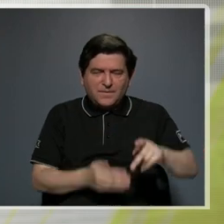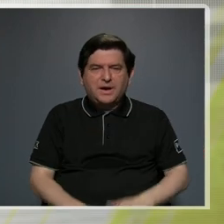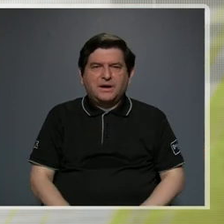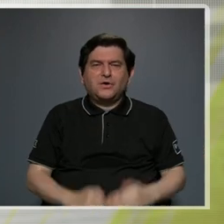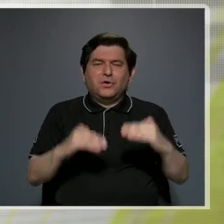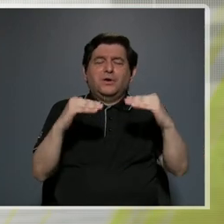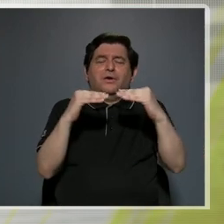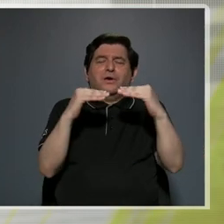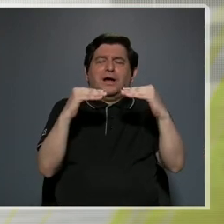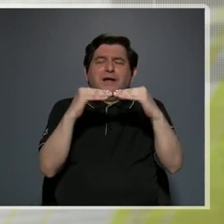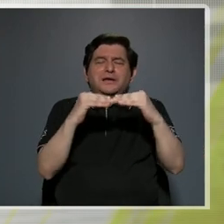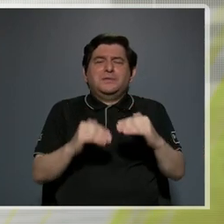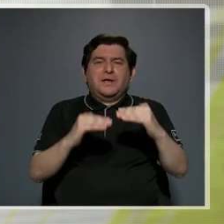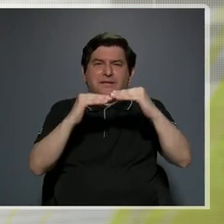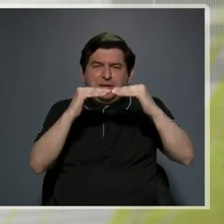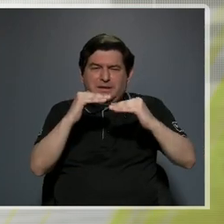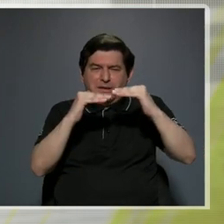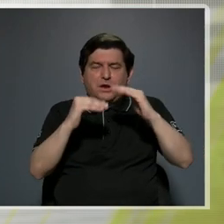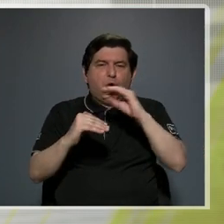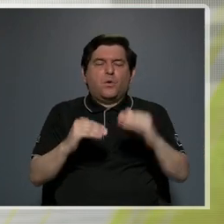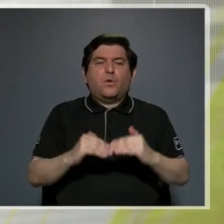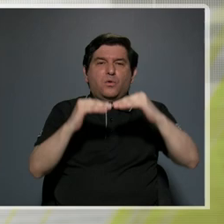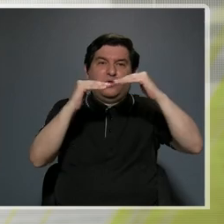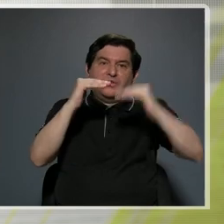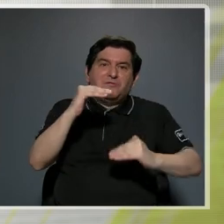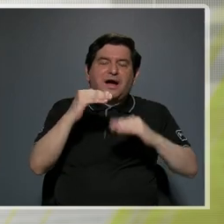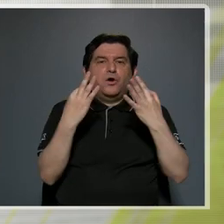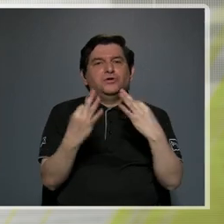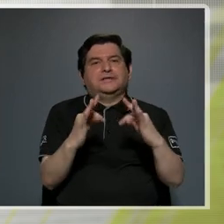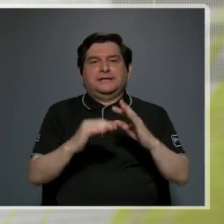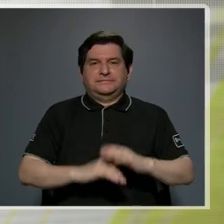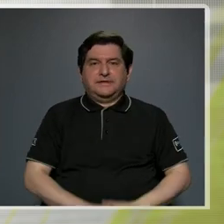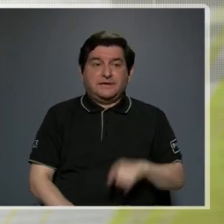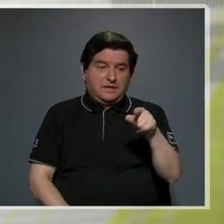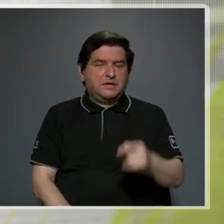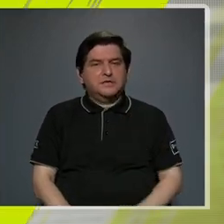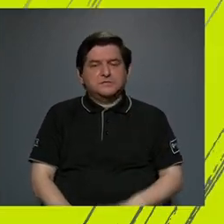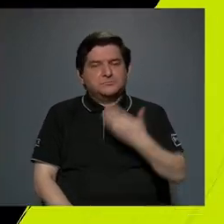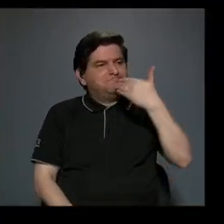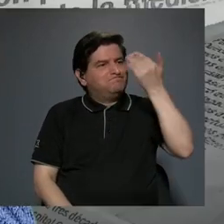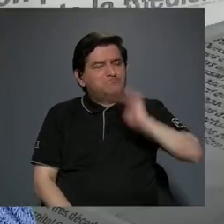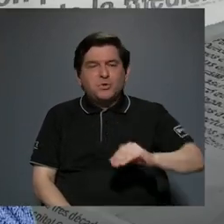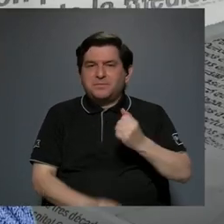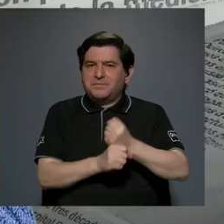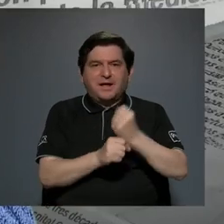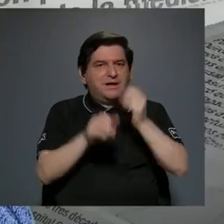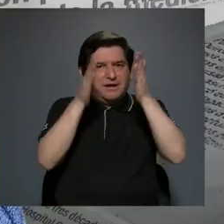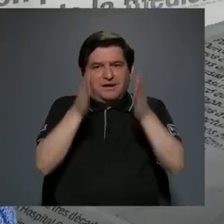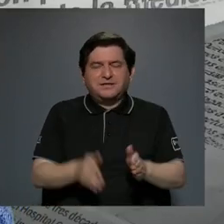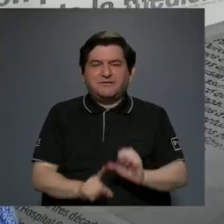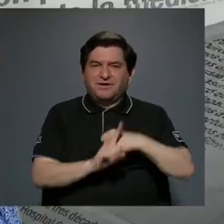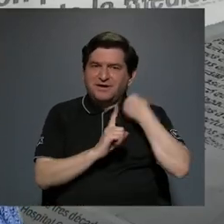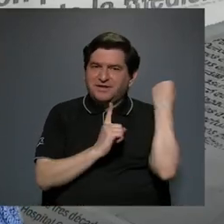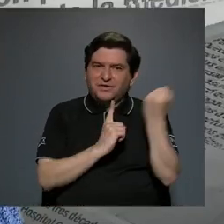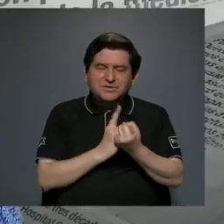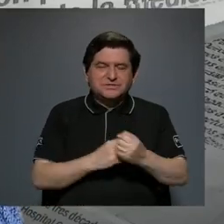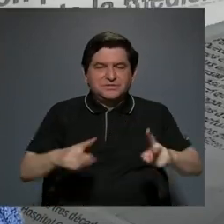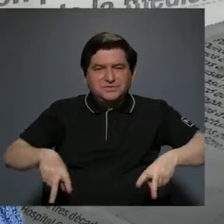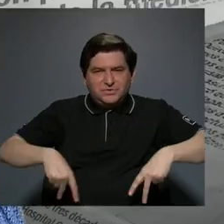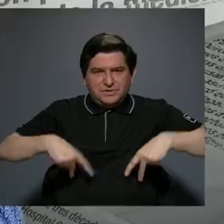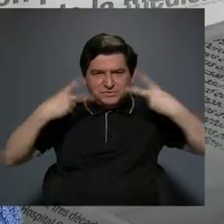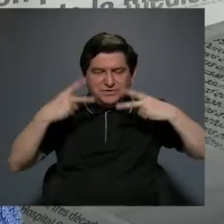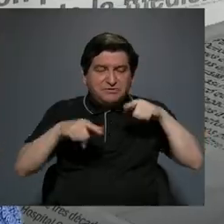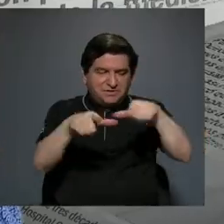al nivel del salario mínimo o por debajo del salario mínimo, y eso es muy grave para estos trabajadores en las condiciones que viven